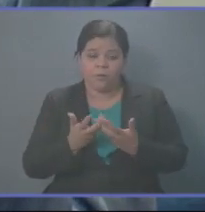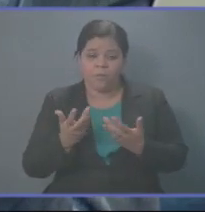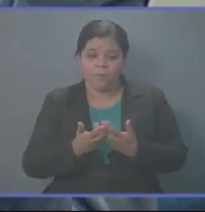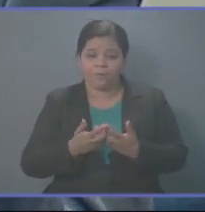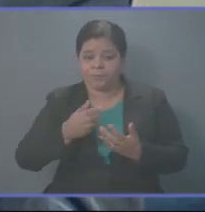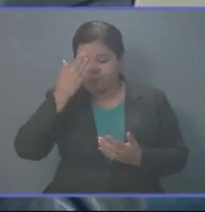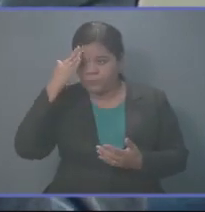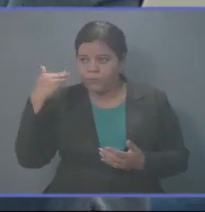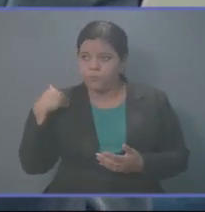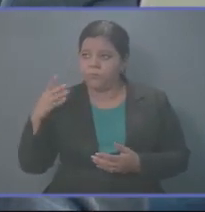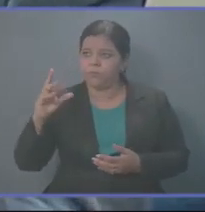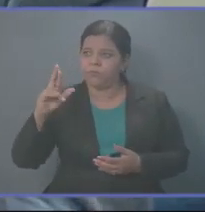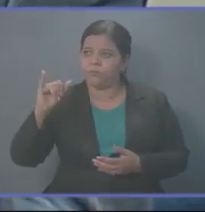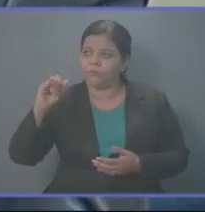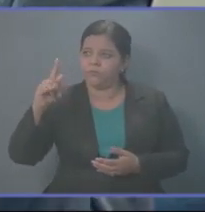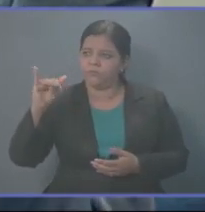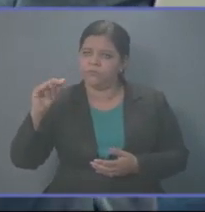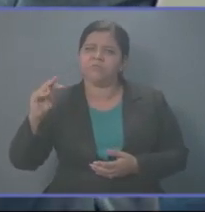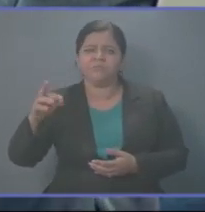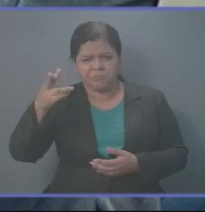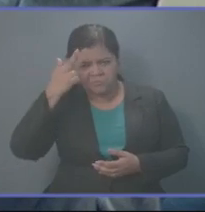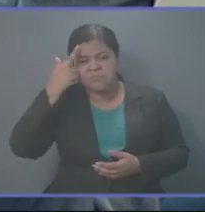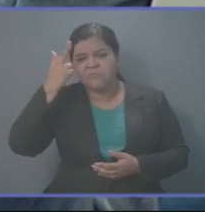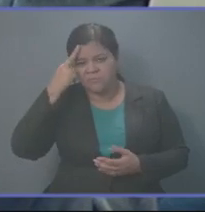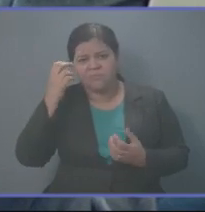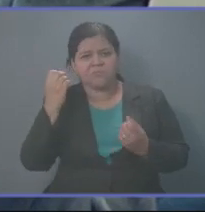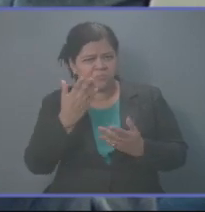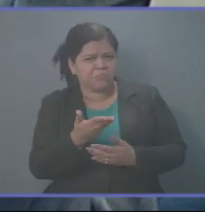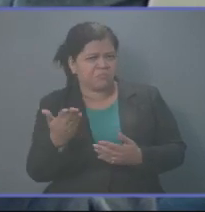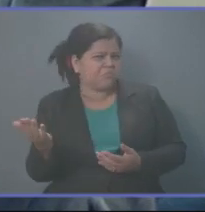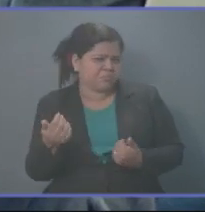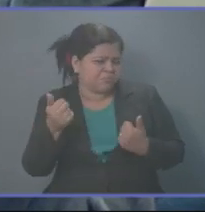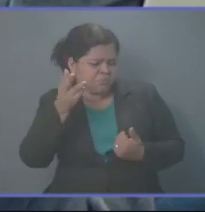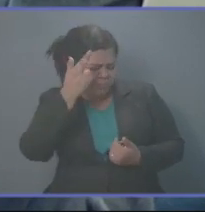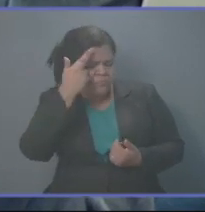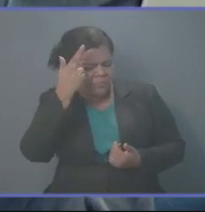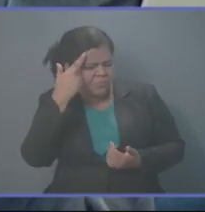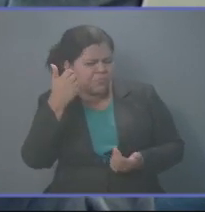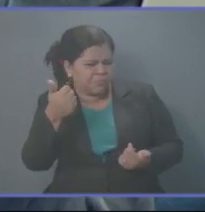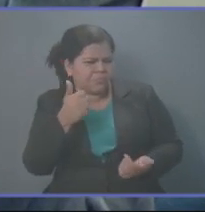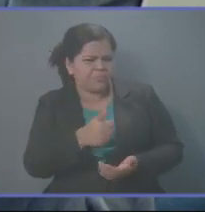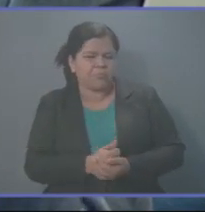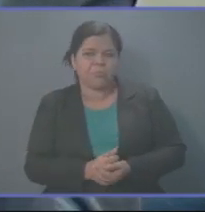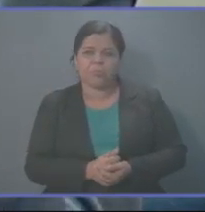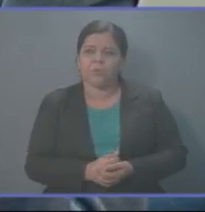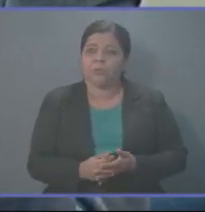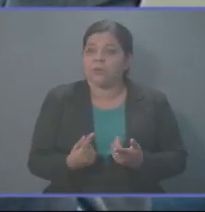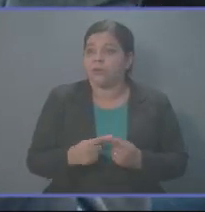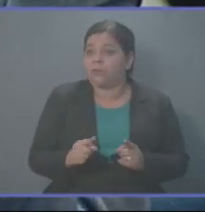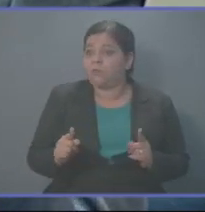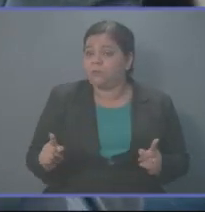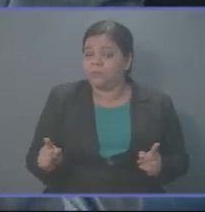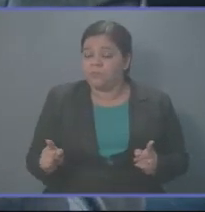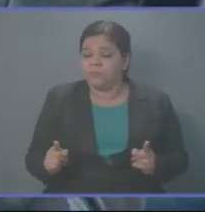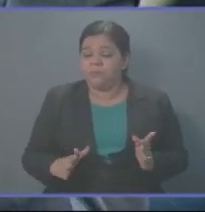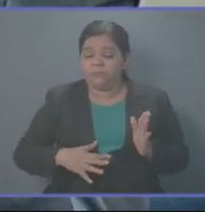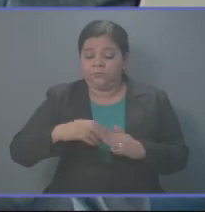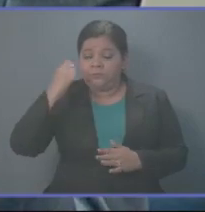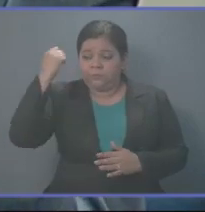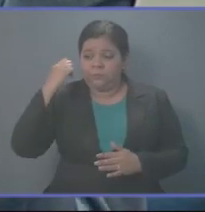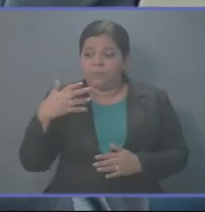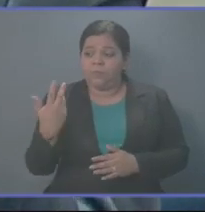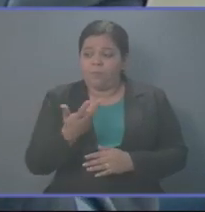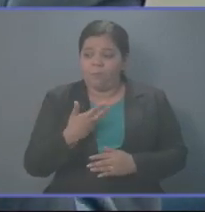Cristina, ella tiene razón en muchas cosas de lo que ha dicho. Al final, lo importante